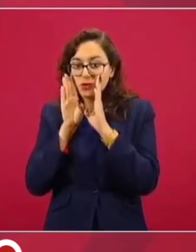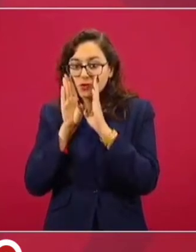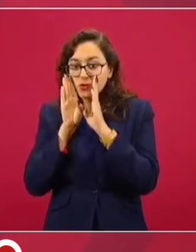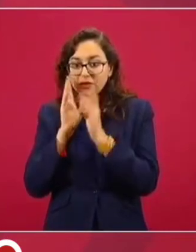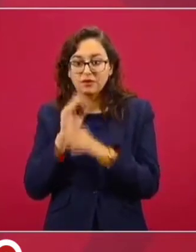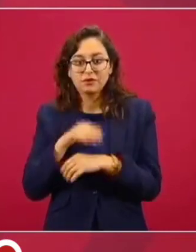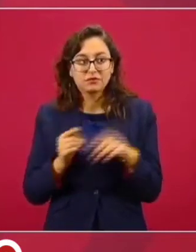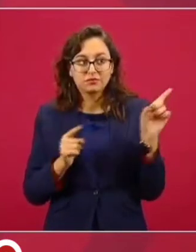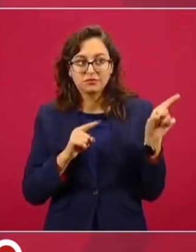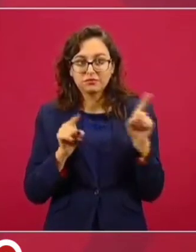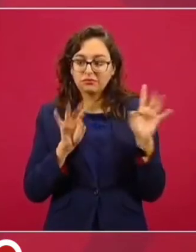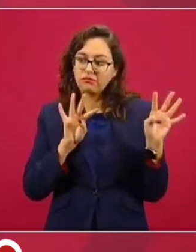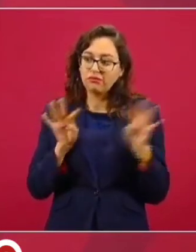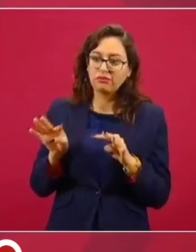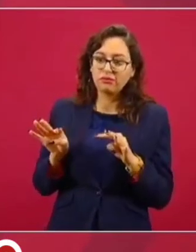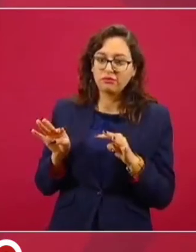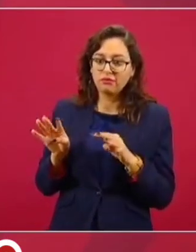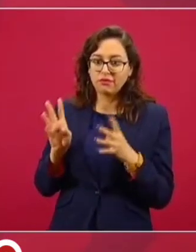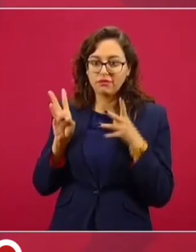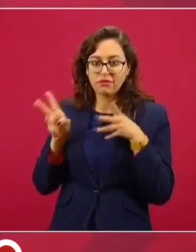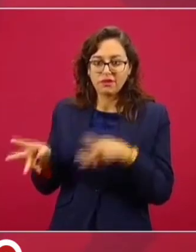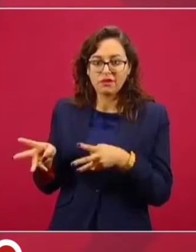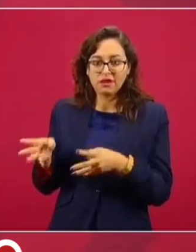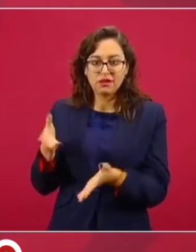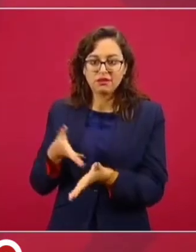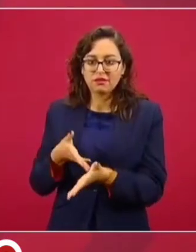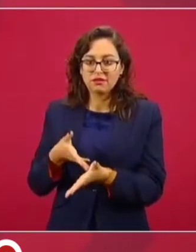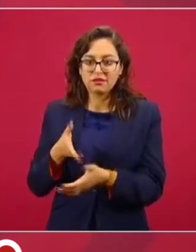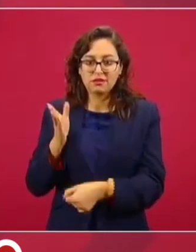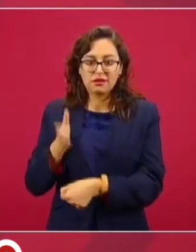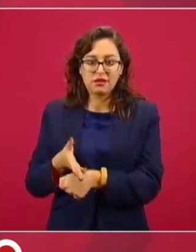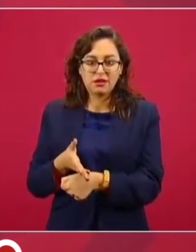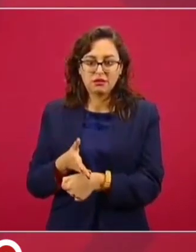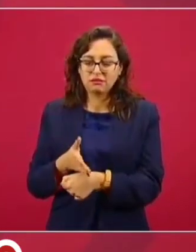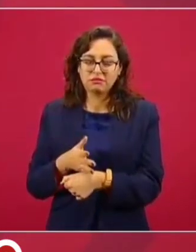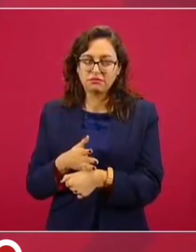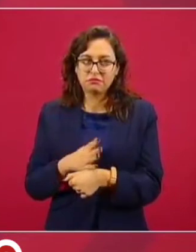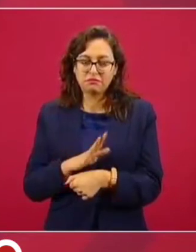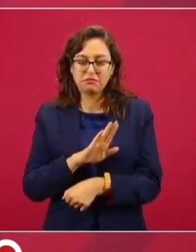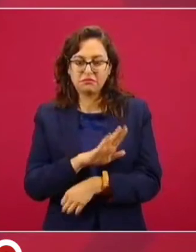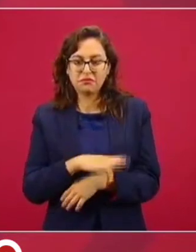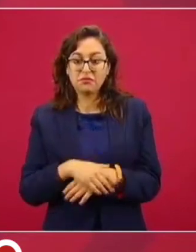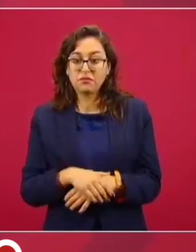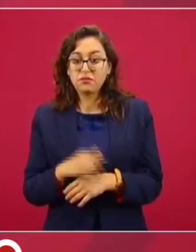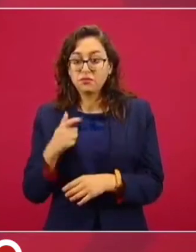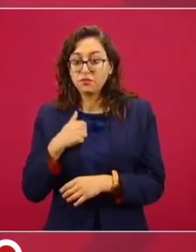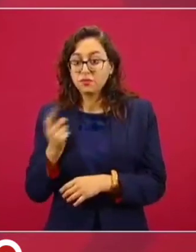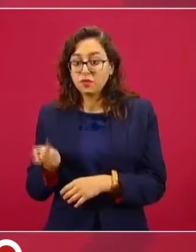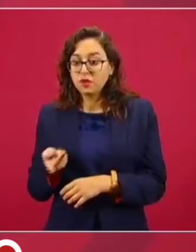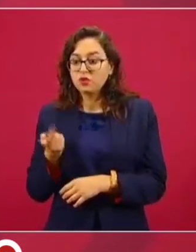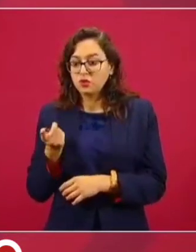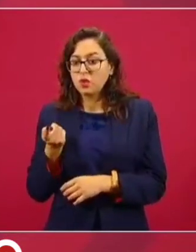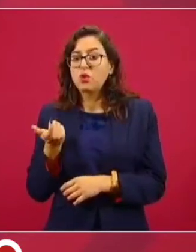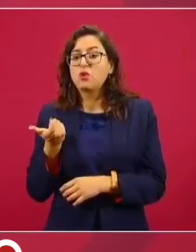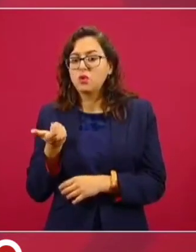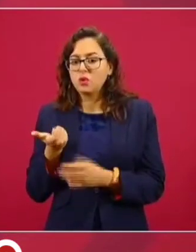a castigar. Le pregunto, ¿cuánto ganas?